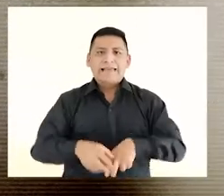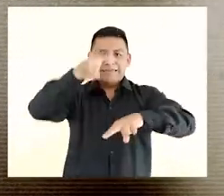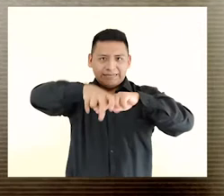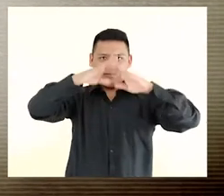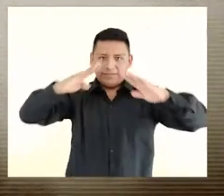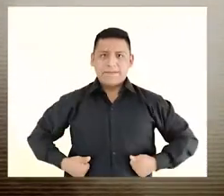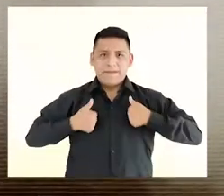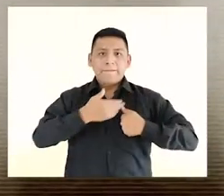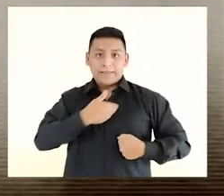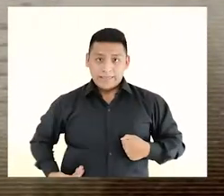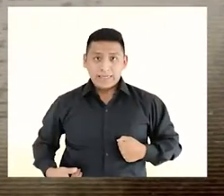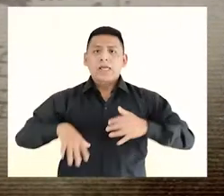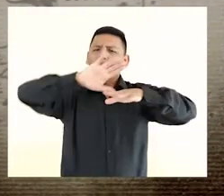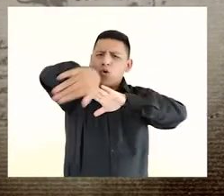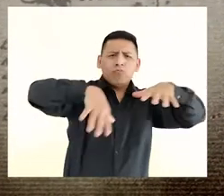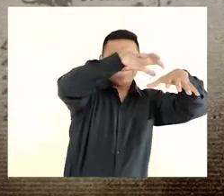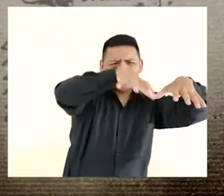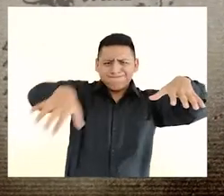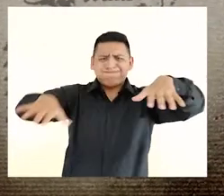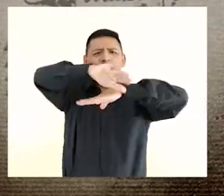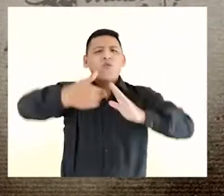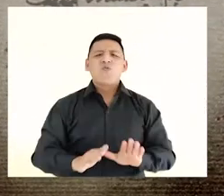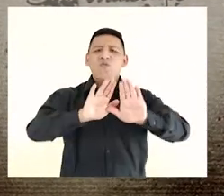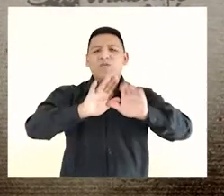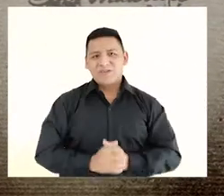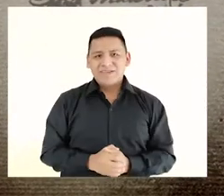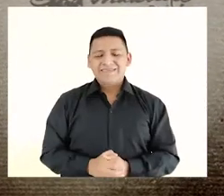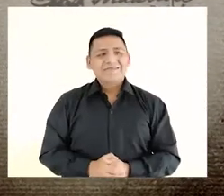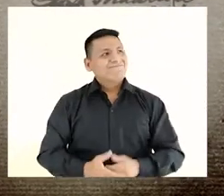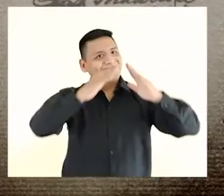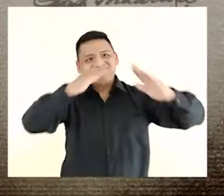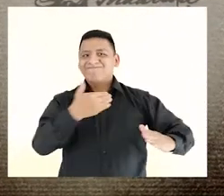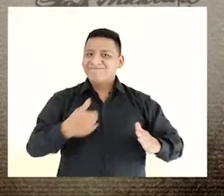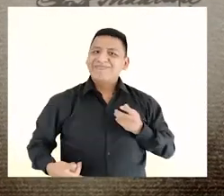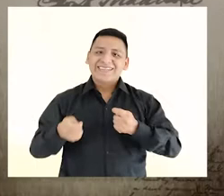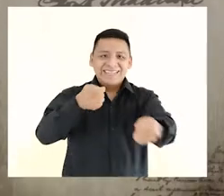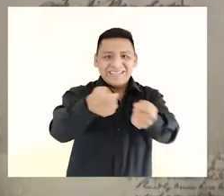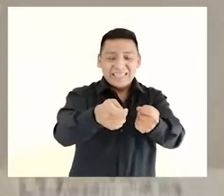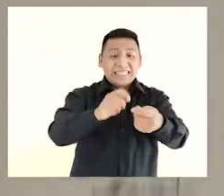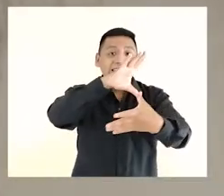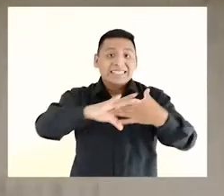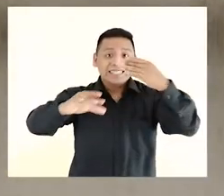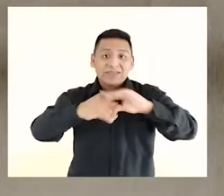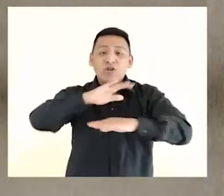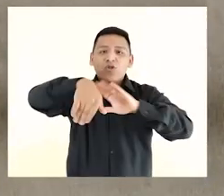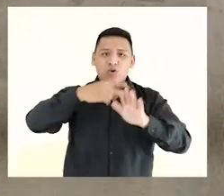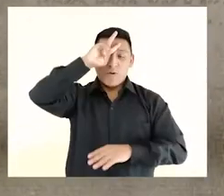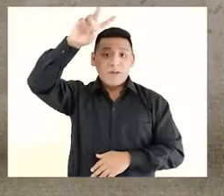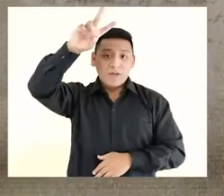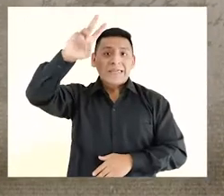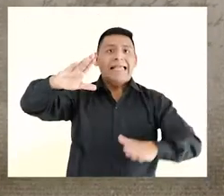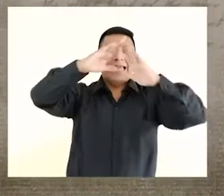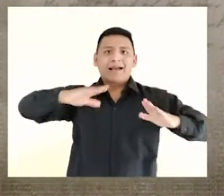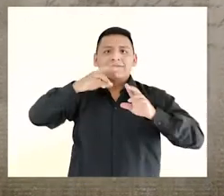la residencia presidencial y todos los despachos del ala este son de su propiedad. El Palacio de Gobierno, un patrimonio de